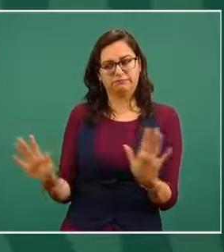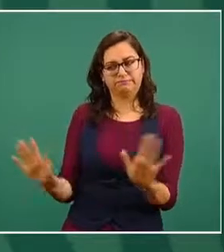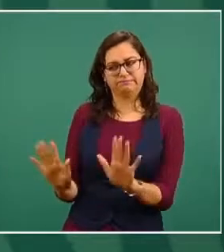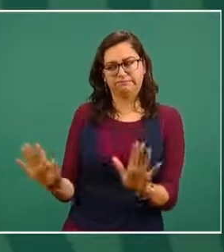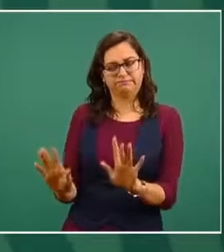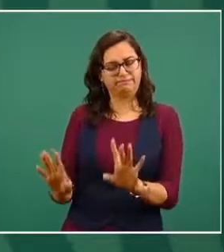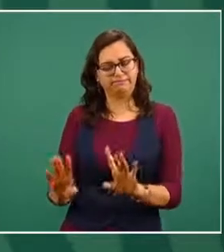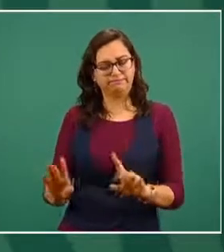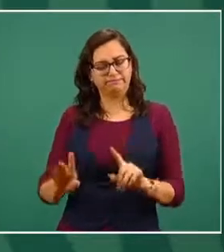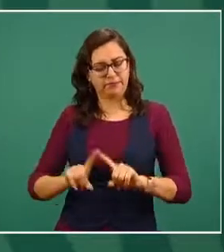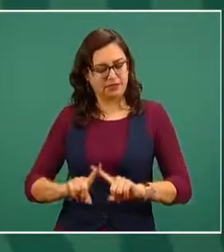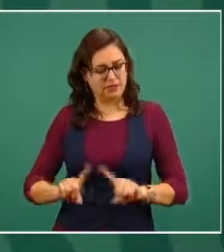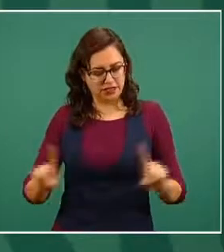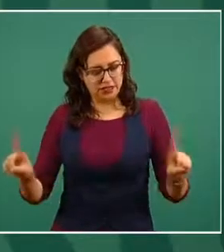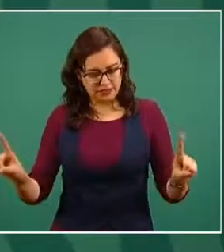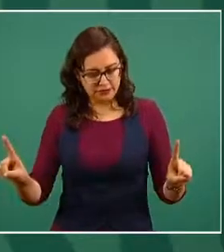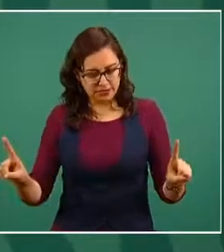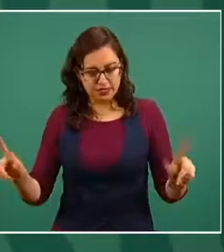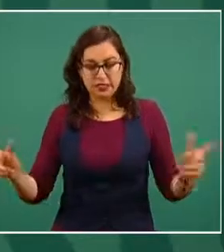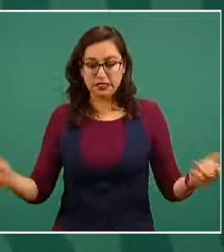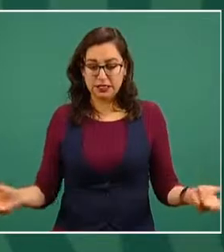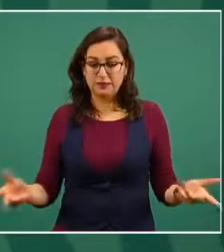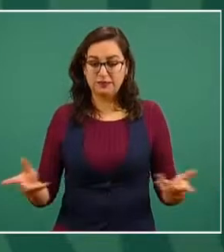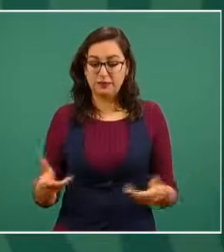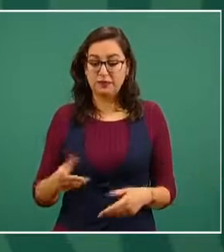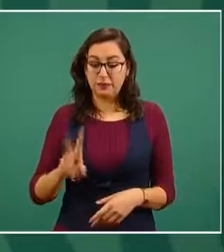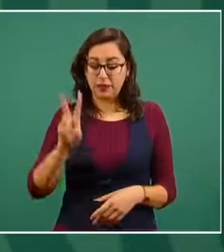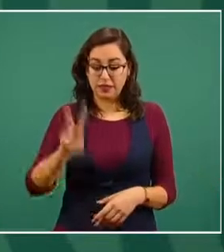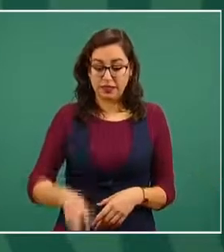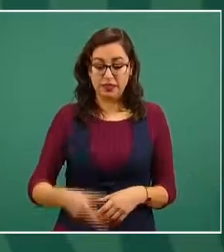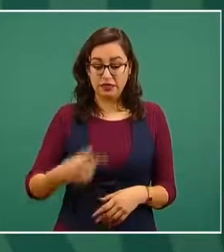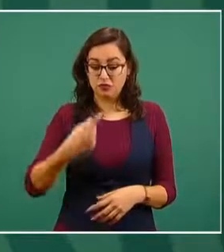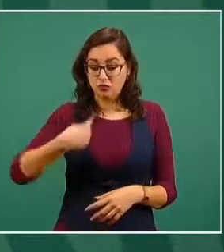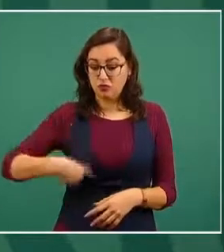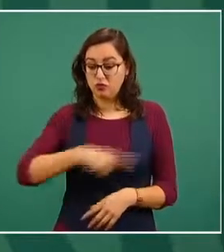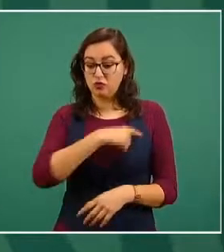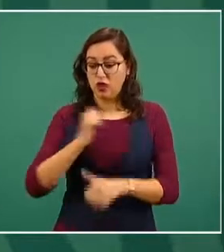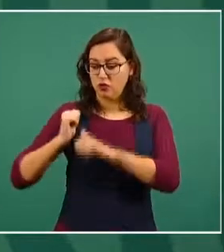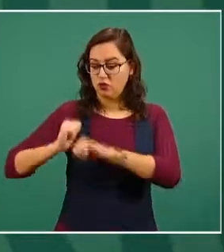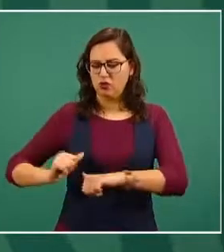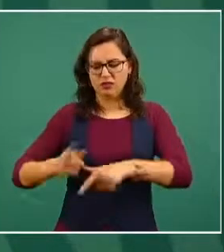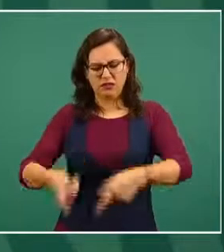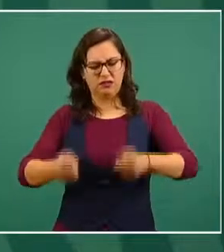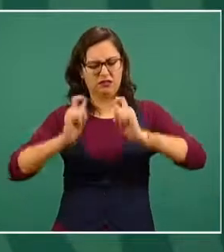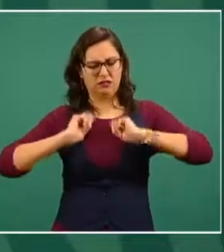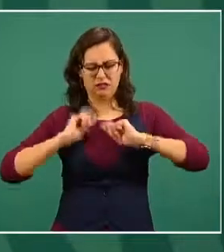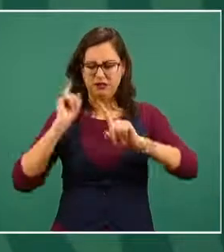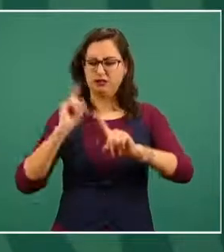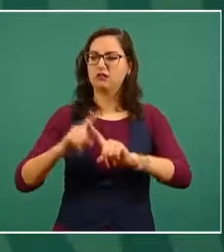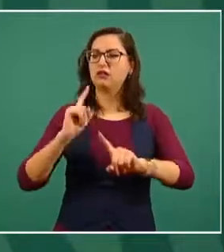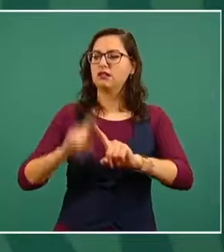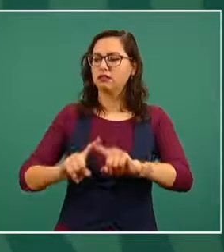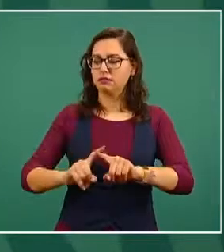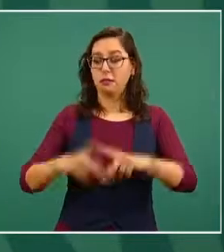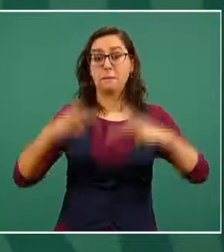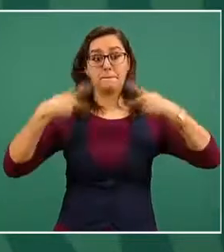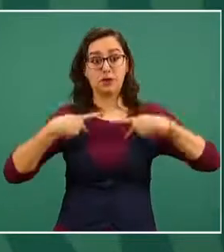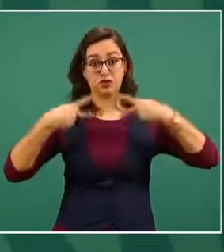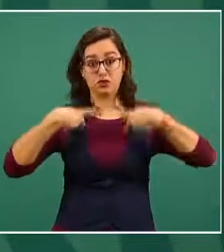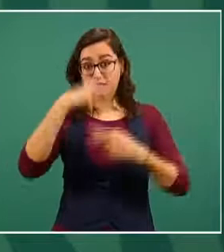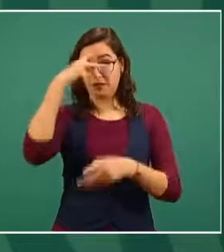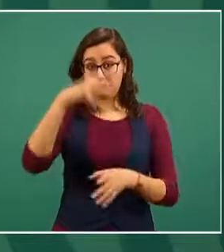representación que nos otorgó el pueblo de México y que la ejercemos